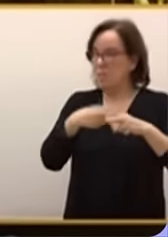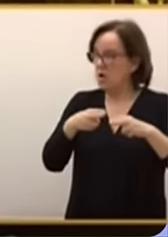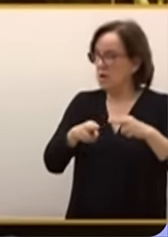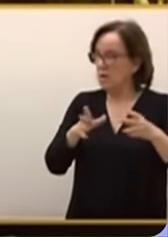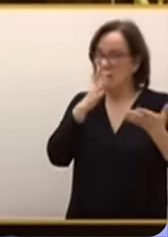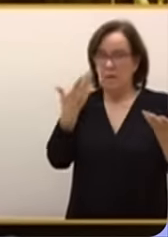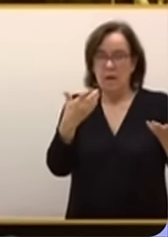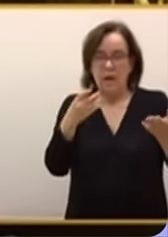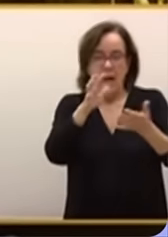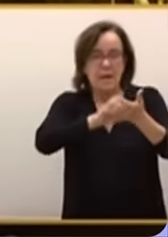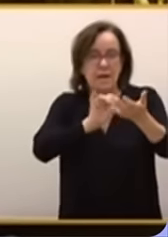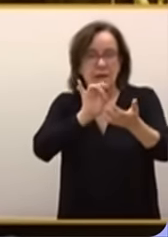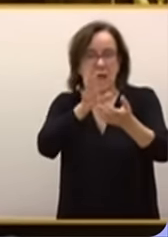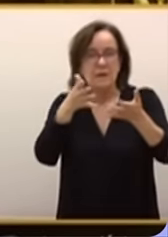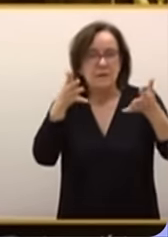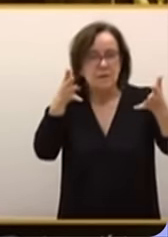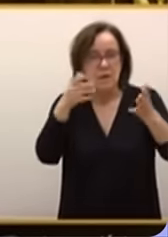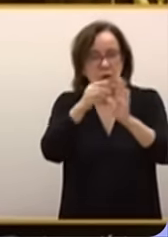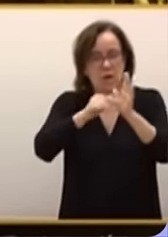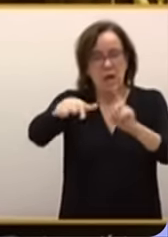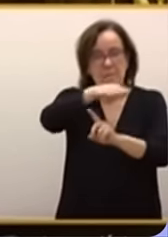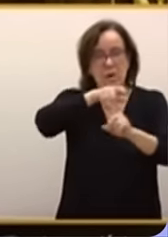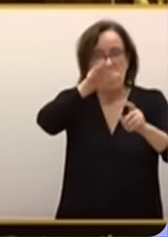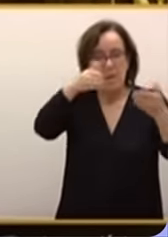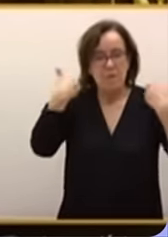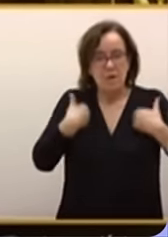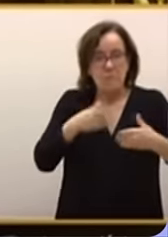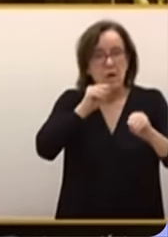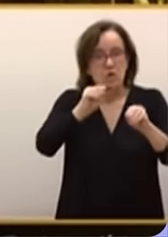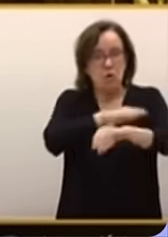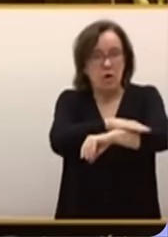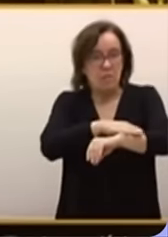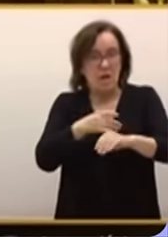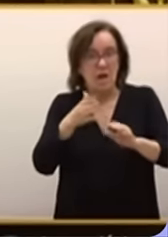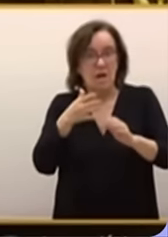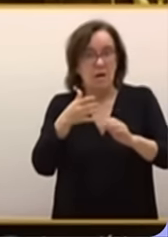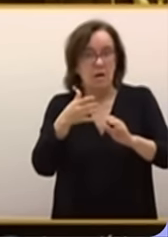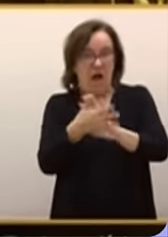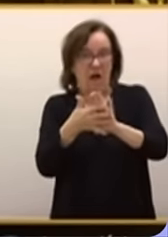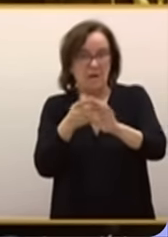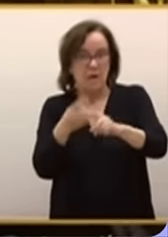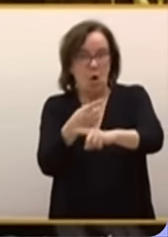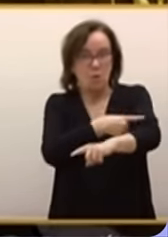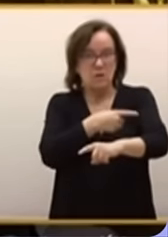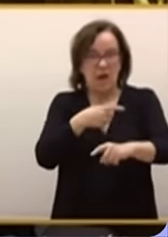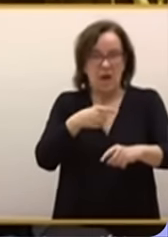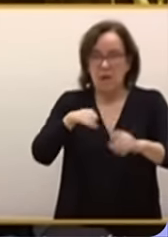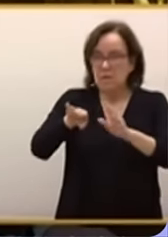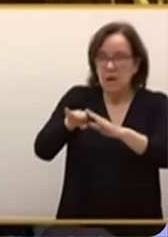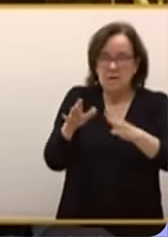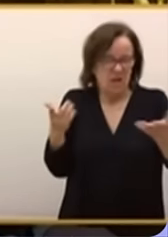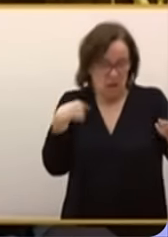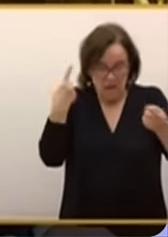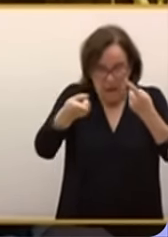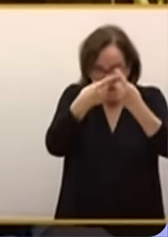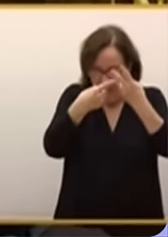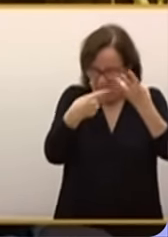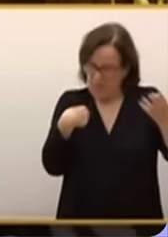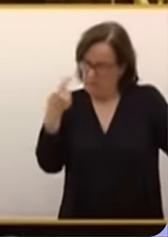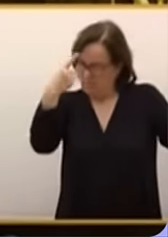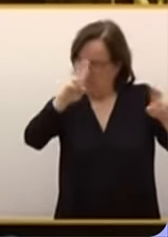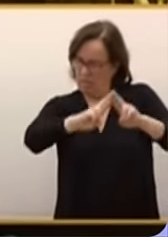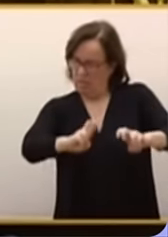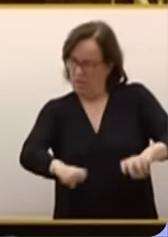Cartas de recomendación de su entorno personal para su gobierno. Habla de la ultraderecha. Con todo lo que sabemos y con todo lo que